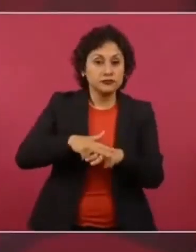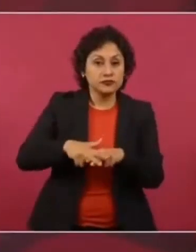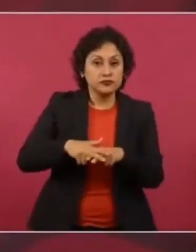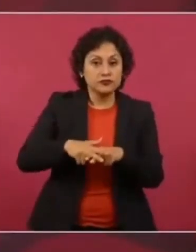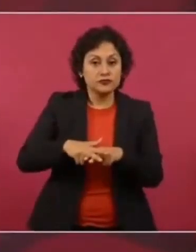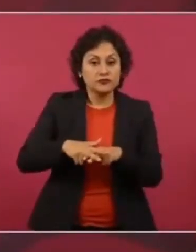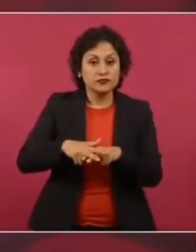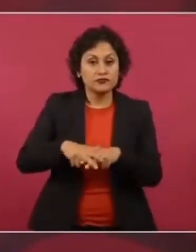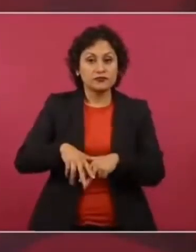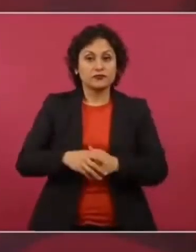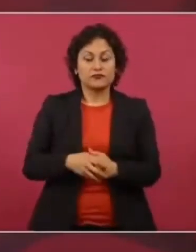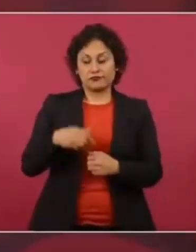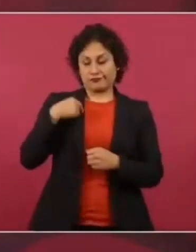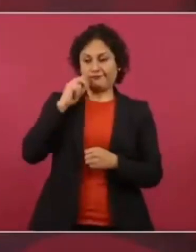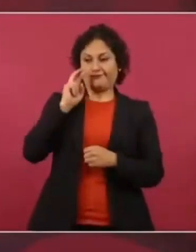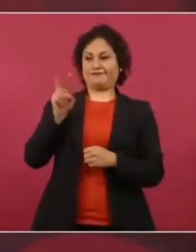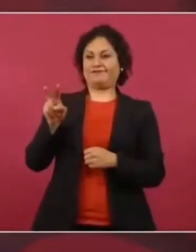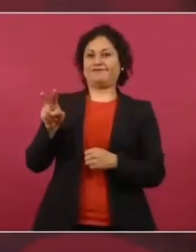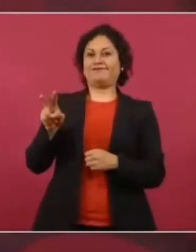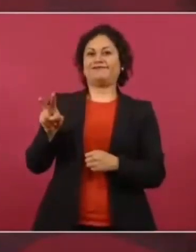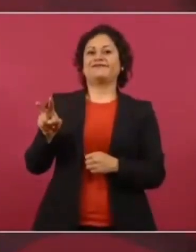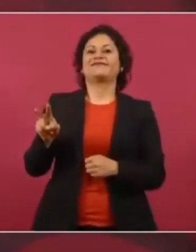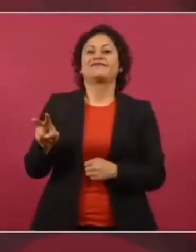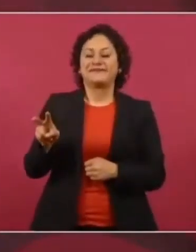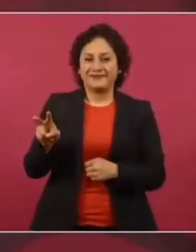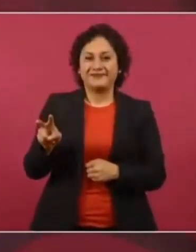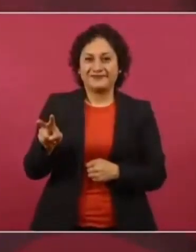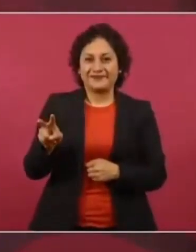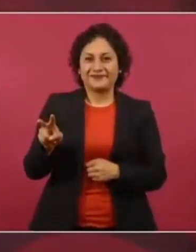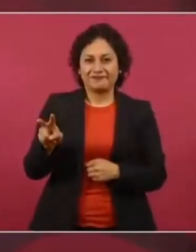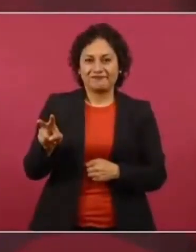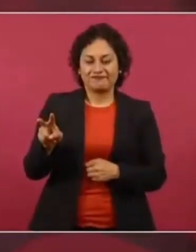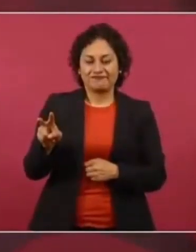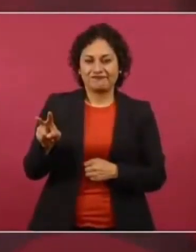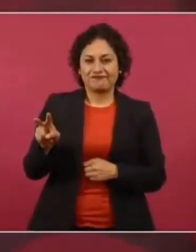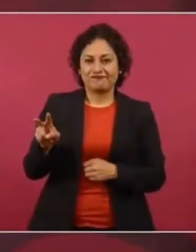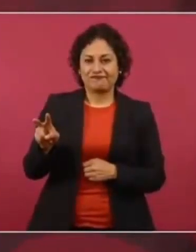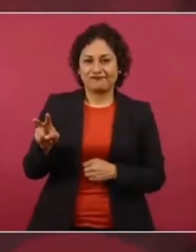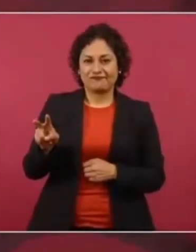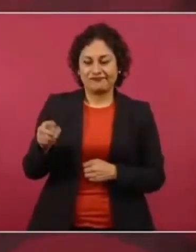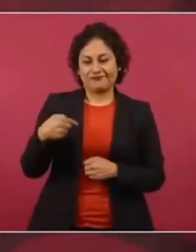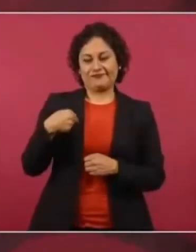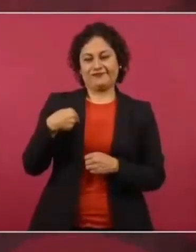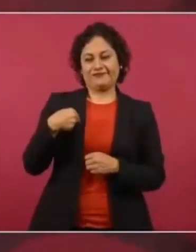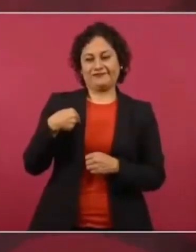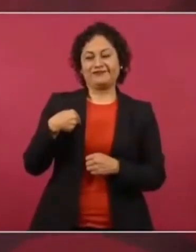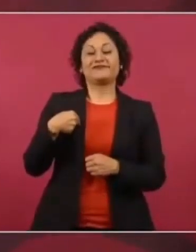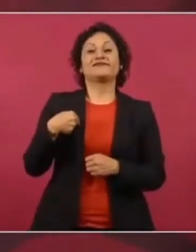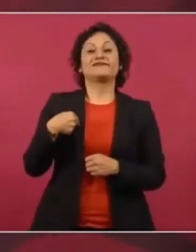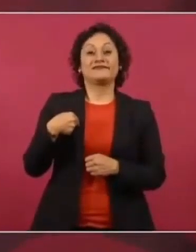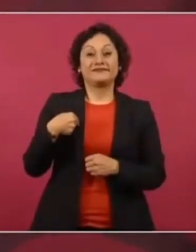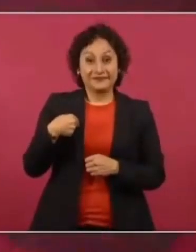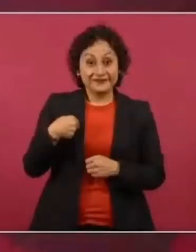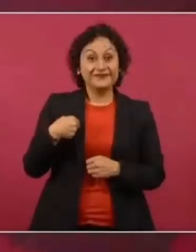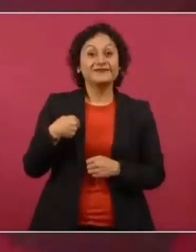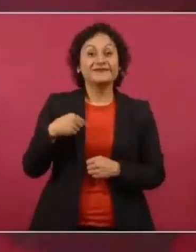ni modo que no vaya yo a expresar a Inanita.